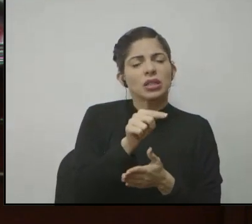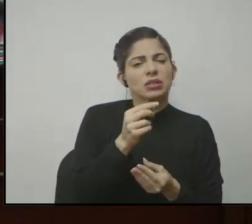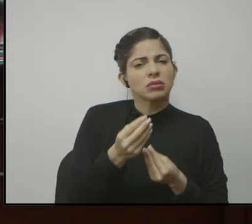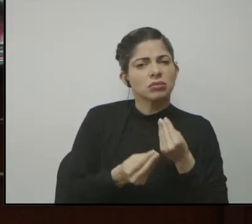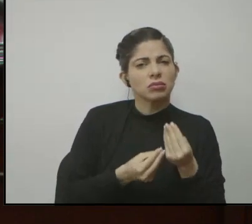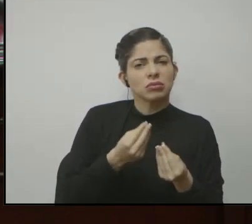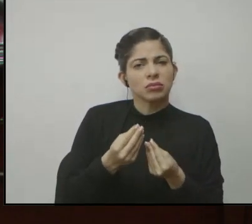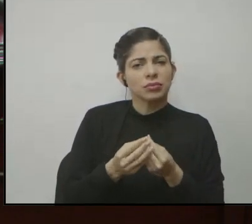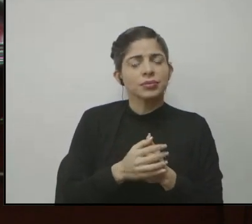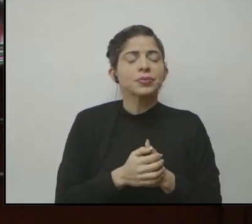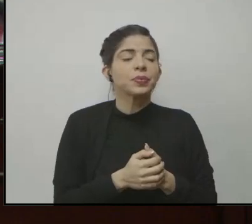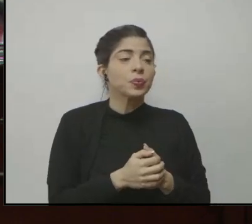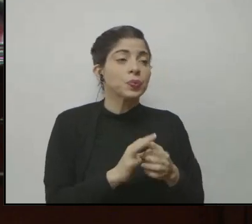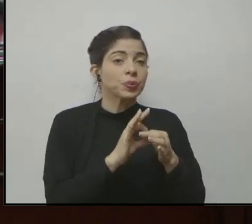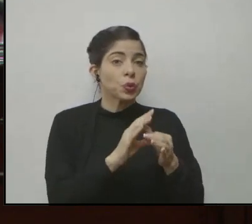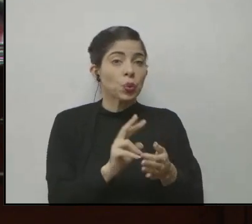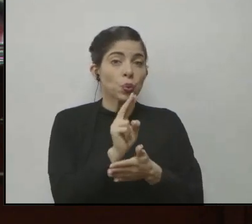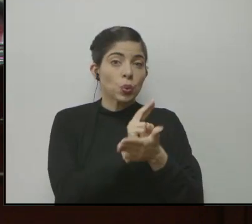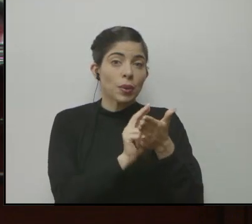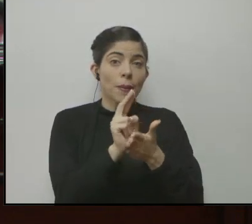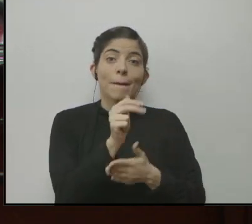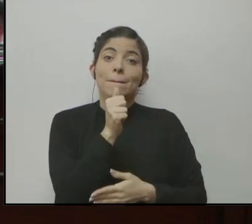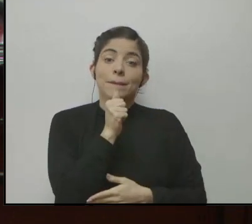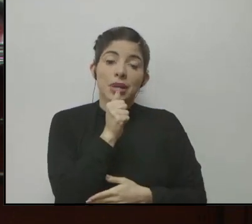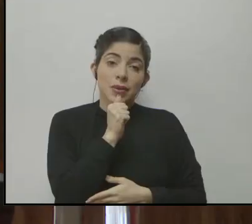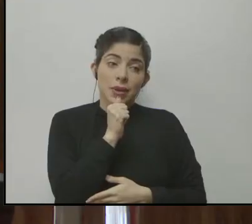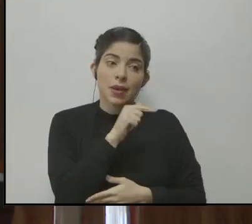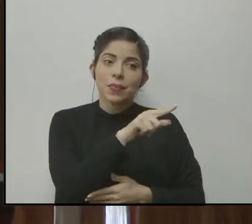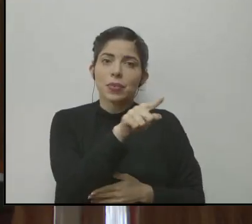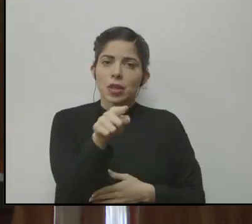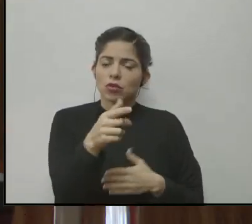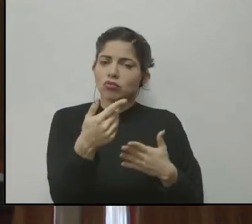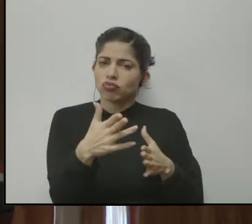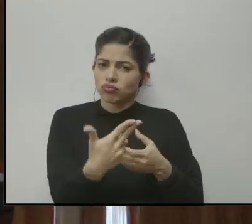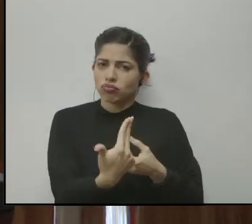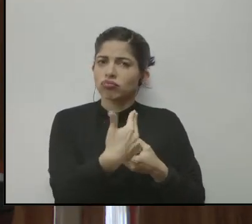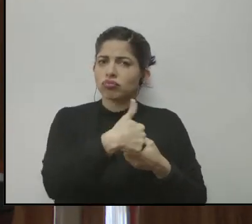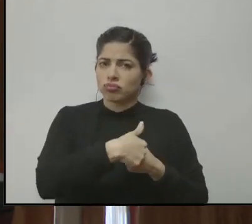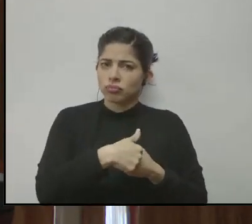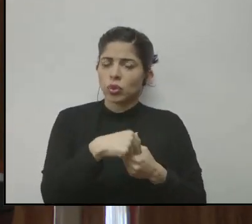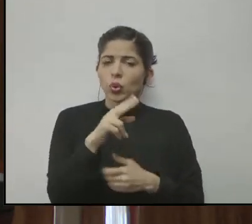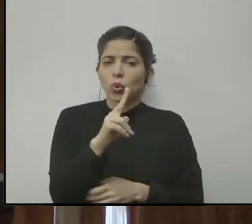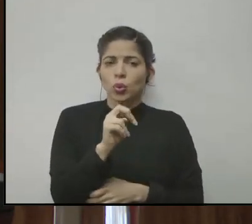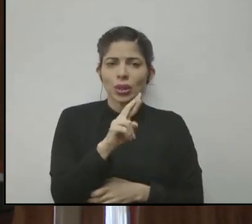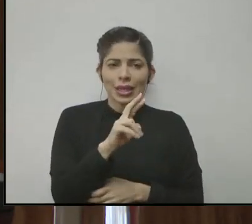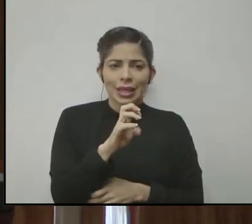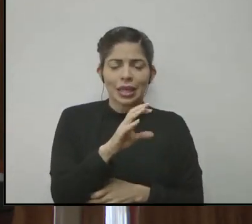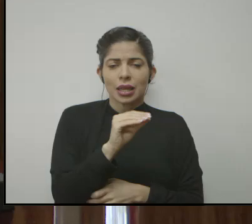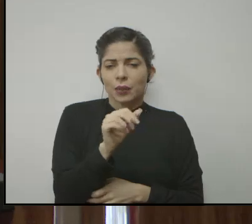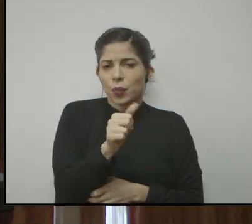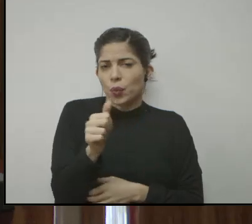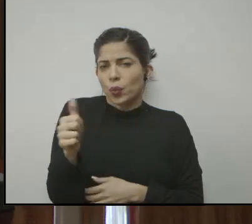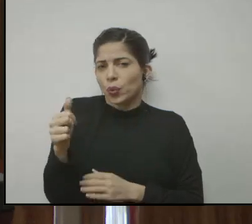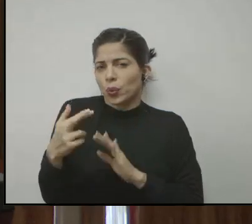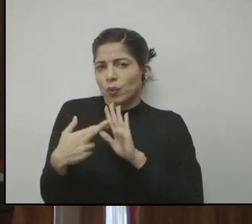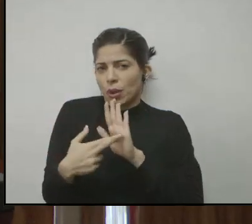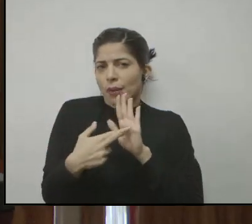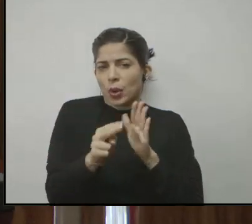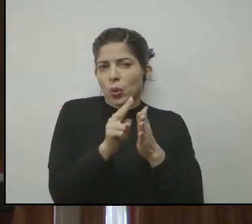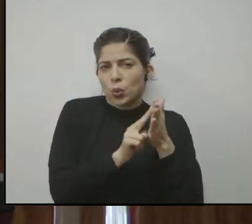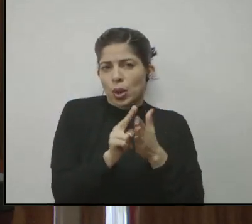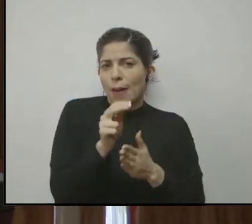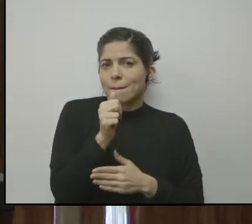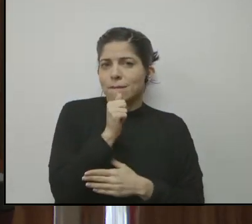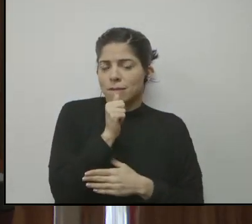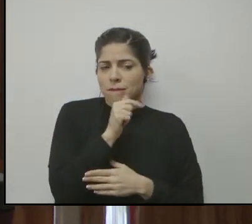cuanto a Con respecto a las universidades privadas, ellos han participado tanto UNIRE y como otras representaciones de universidades